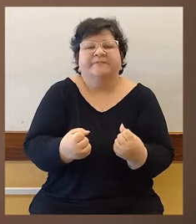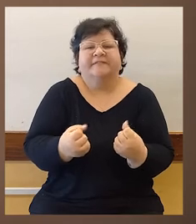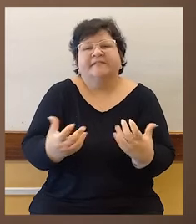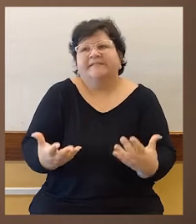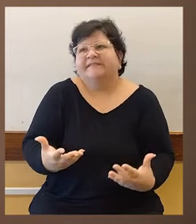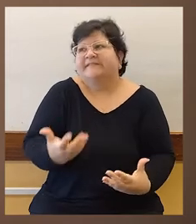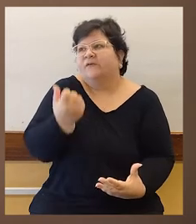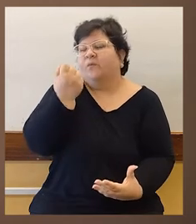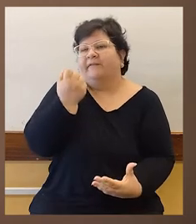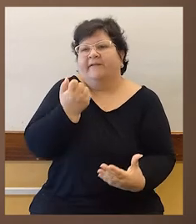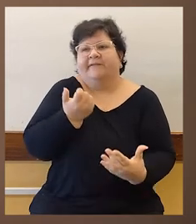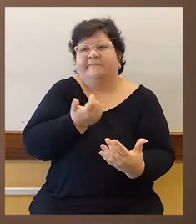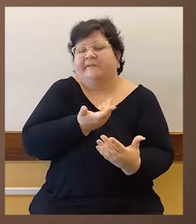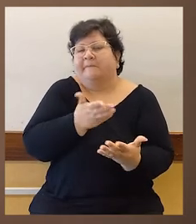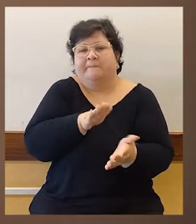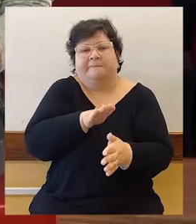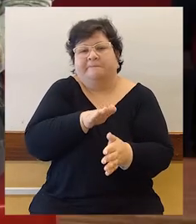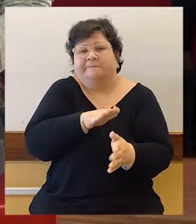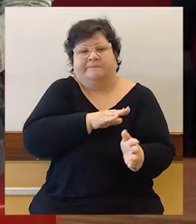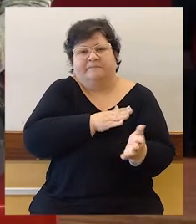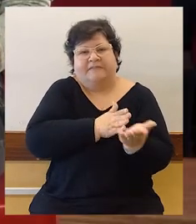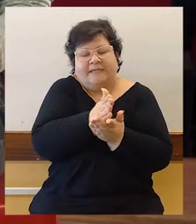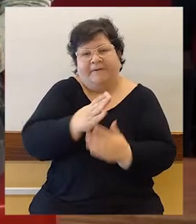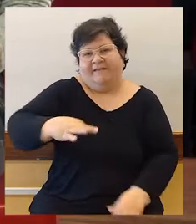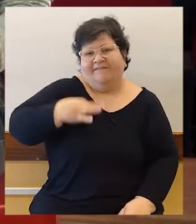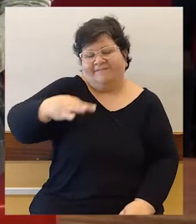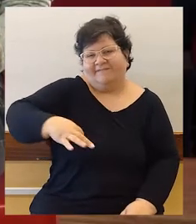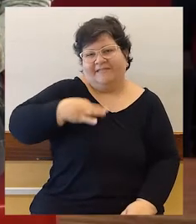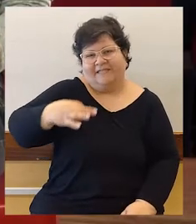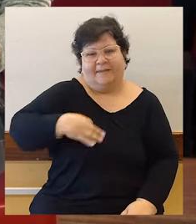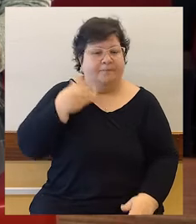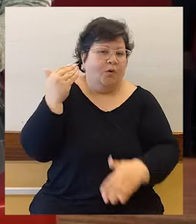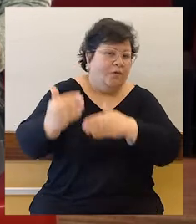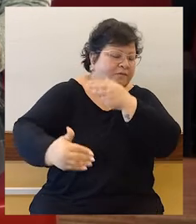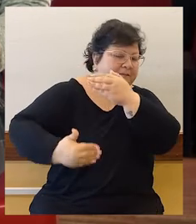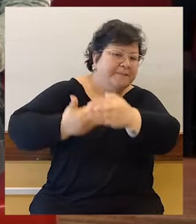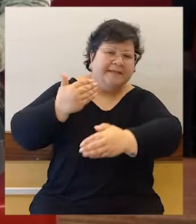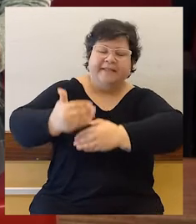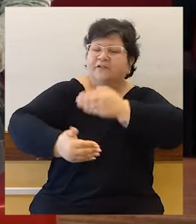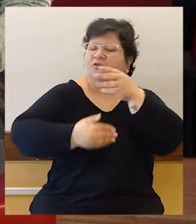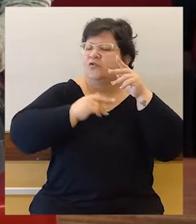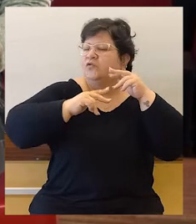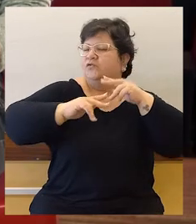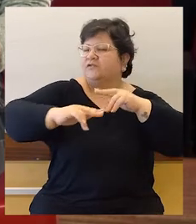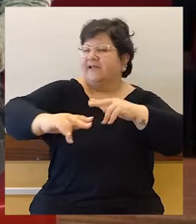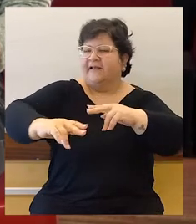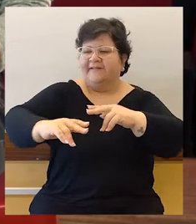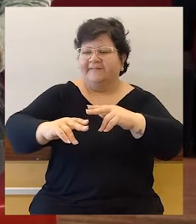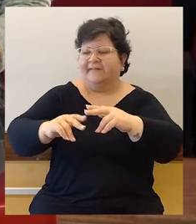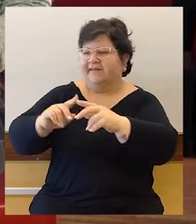va transcurriendo y se va relacionando el sujeto. Justamente en eso, en movimiento, en movimiento constante con